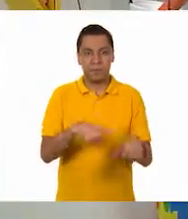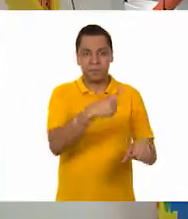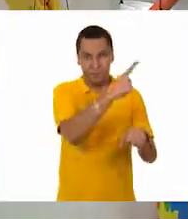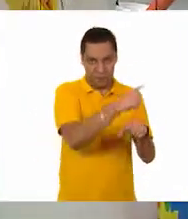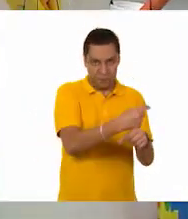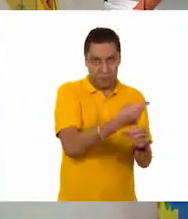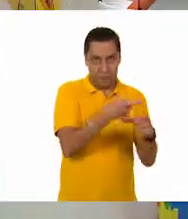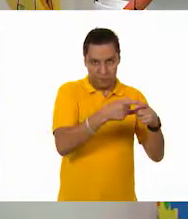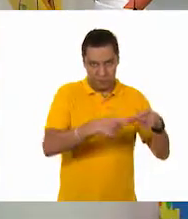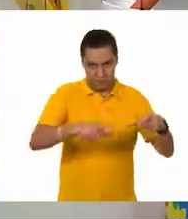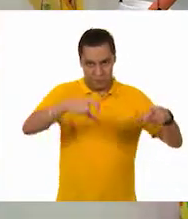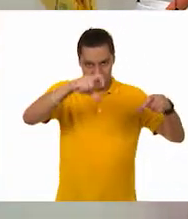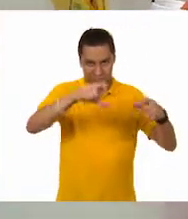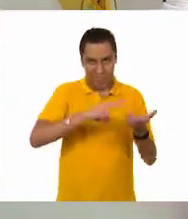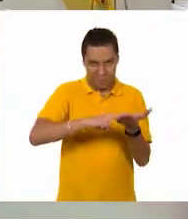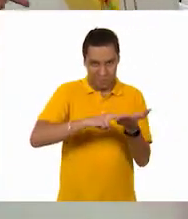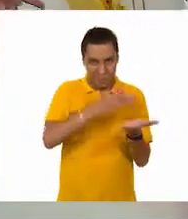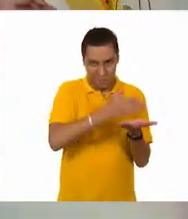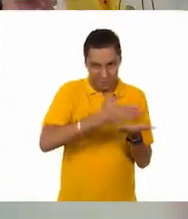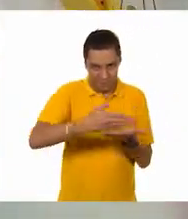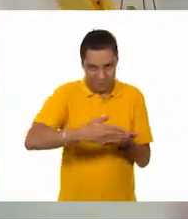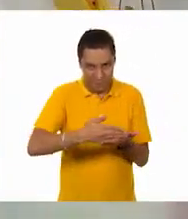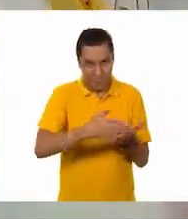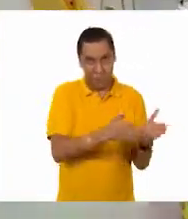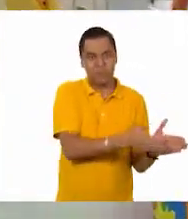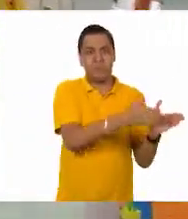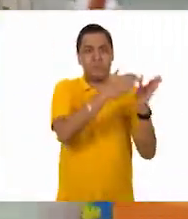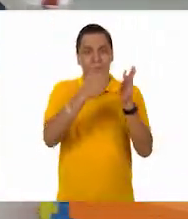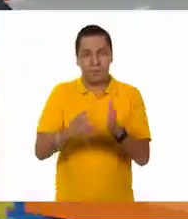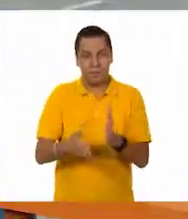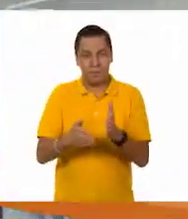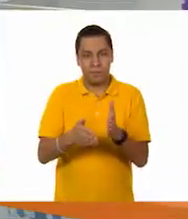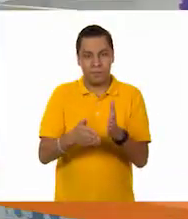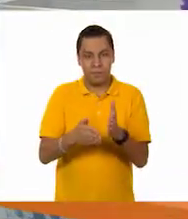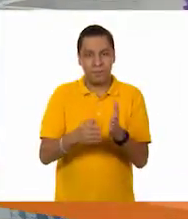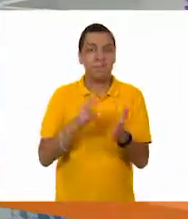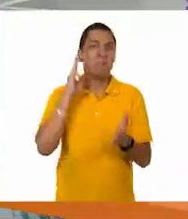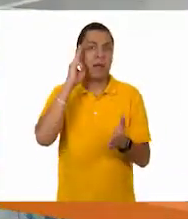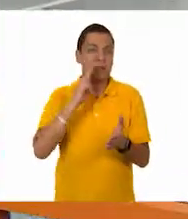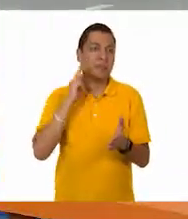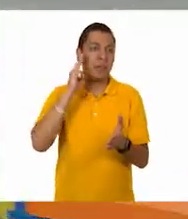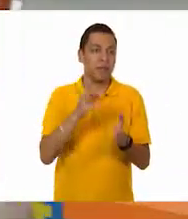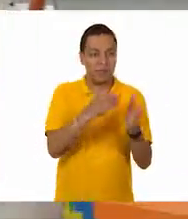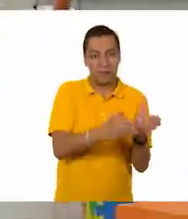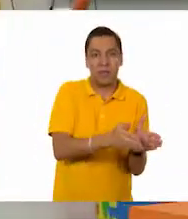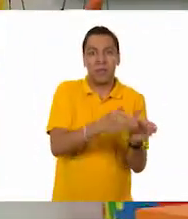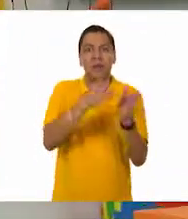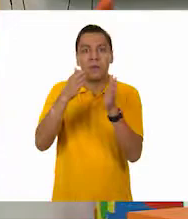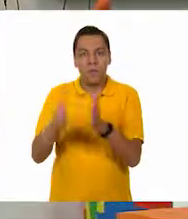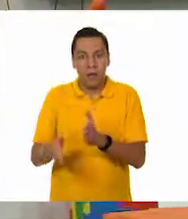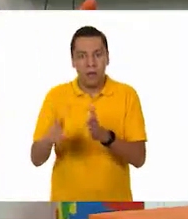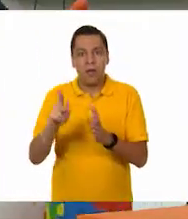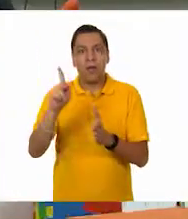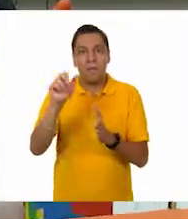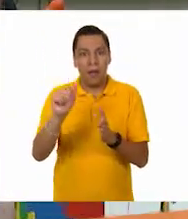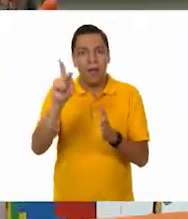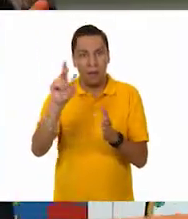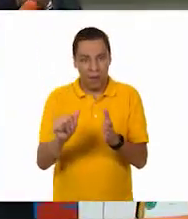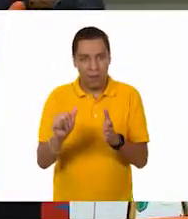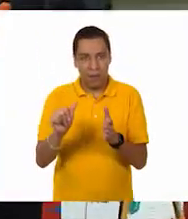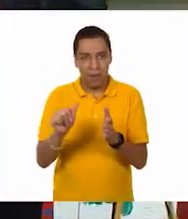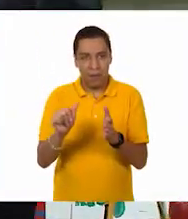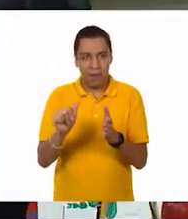el viaje ya tenemos a la zanahoria, pues sí, es más pesada todavía la calabaza. Pero vamos entonces a poner